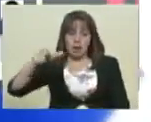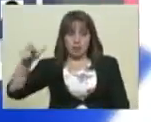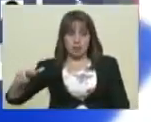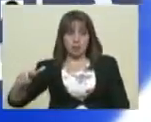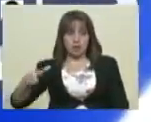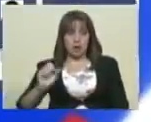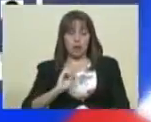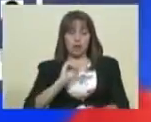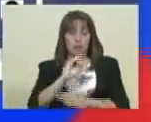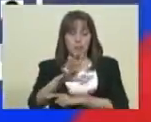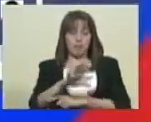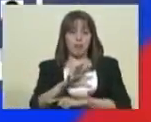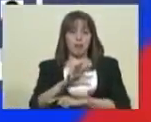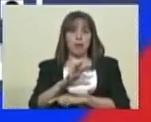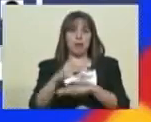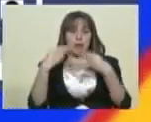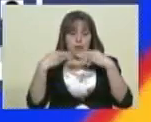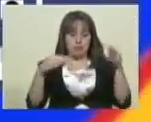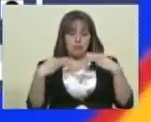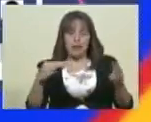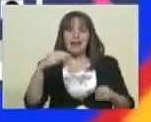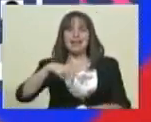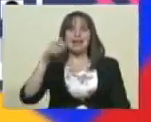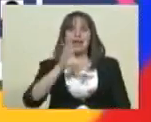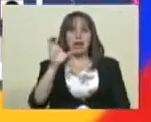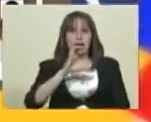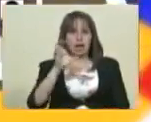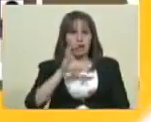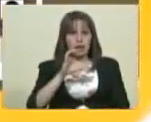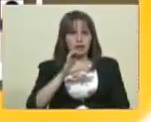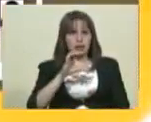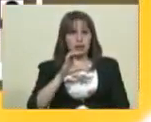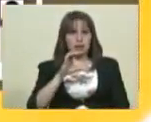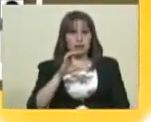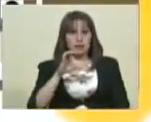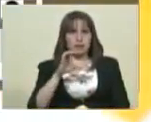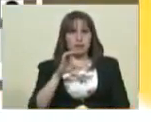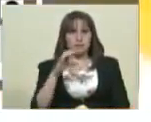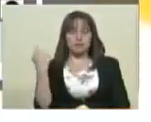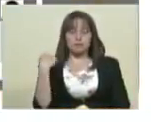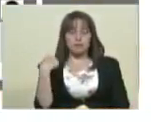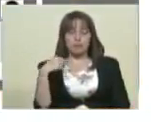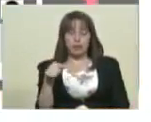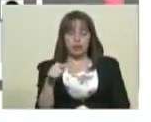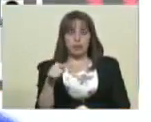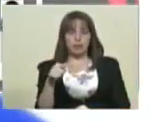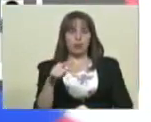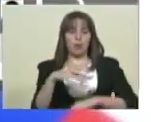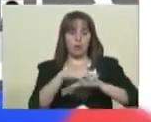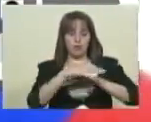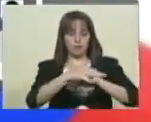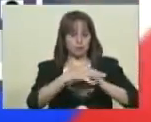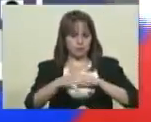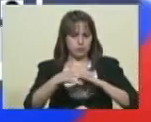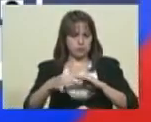página que dijimos que pertenecen a la Gran Caracas. Es decir, ahí tenemos el municipio